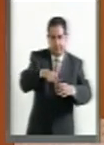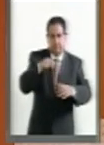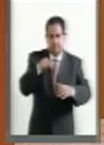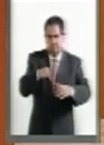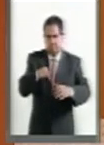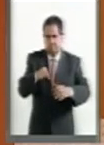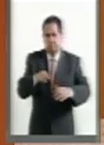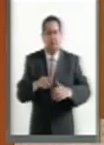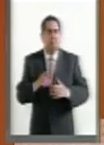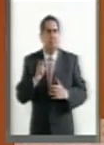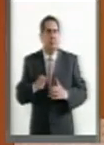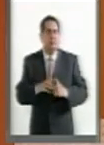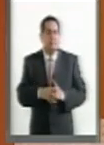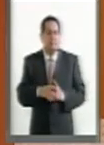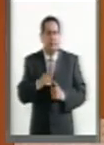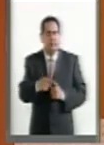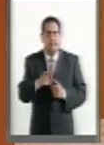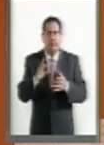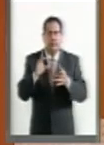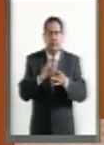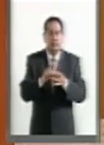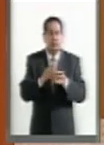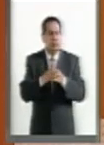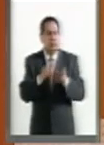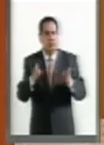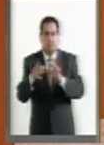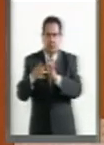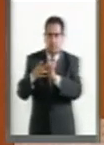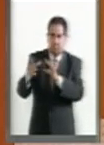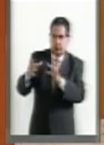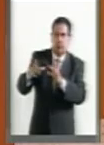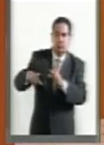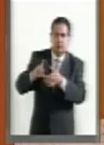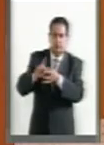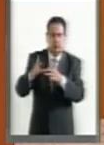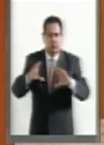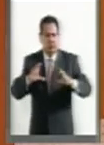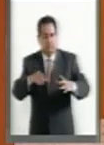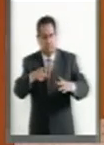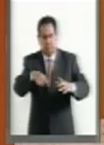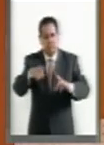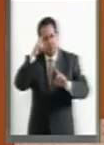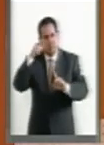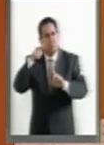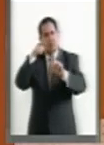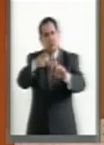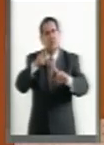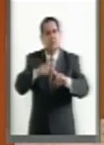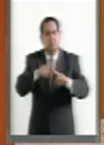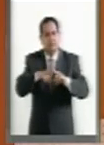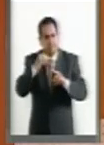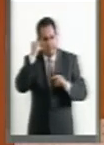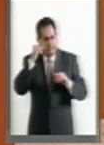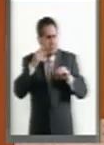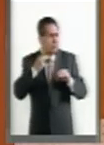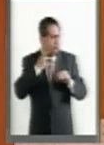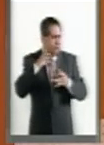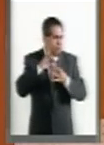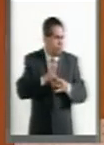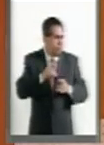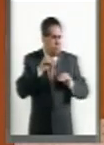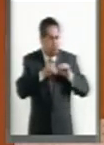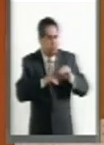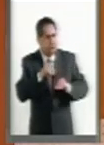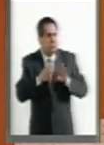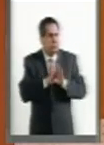Discapacidad es un organismo público descentralizado que tiene por objeto el establecimiento de la política pública